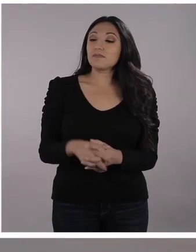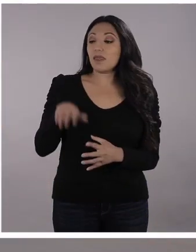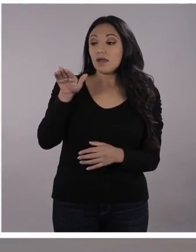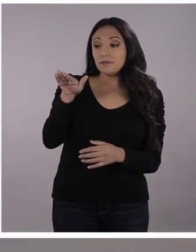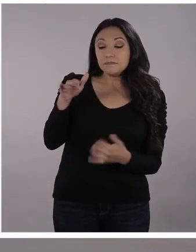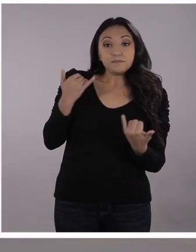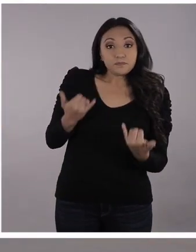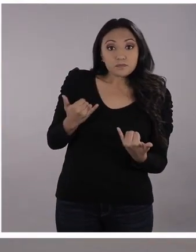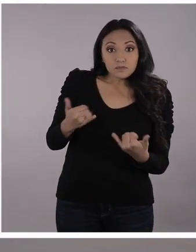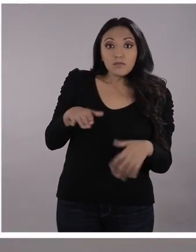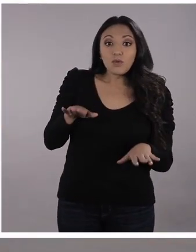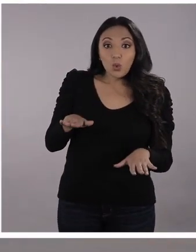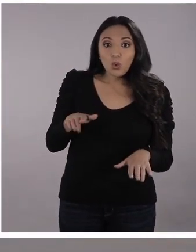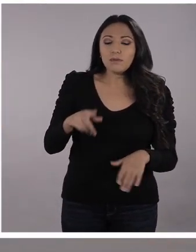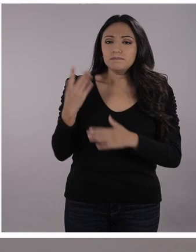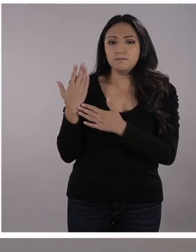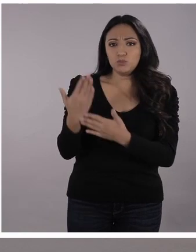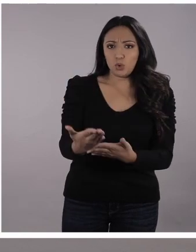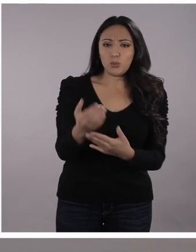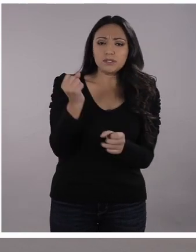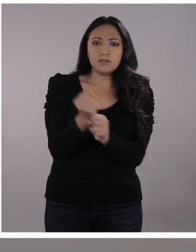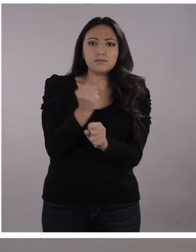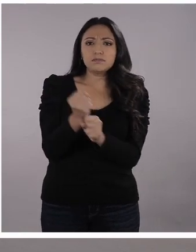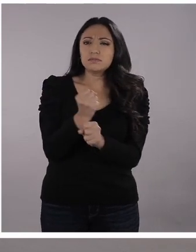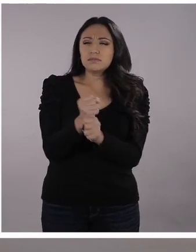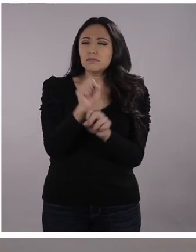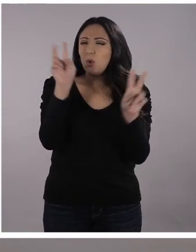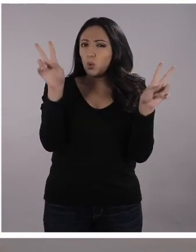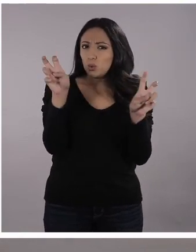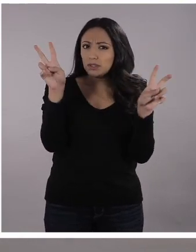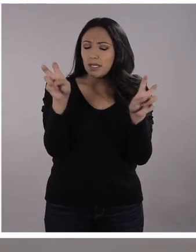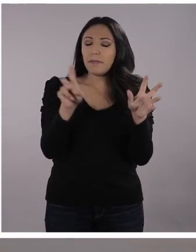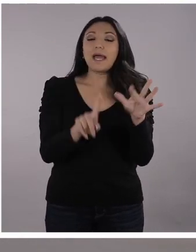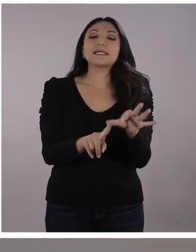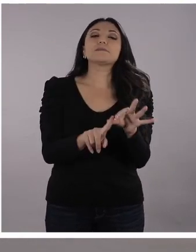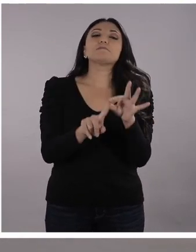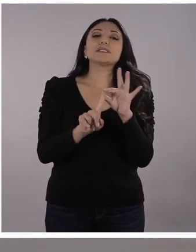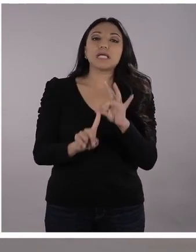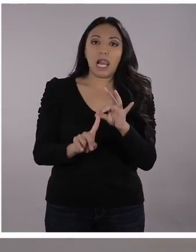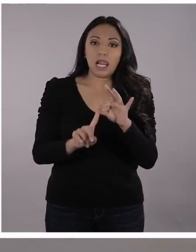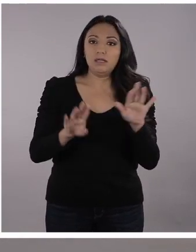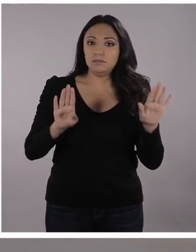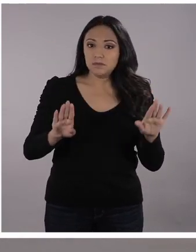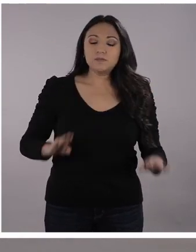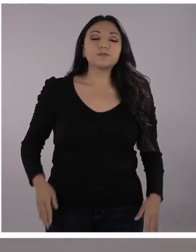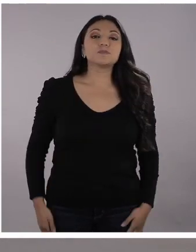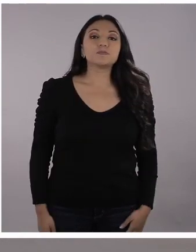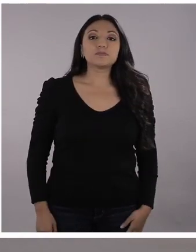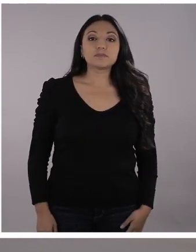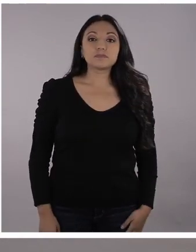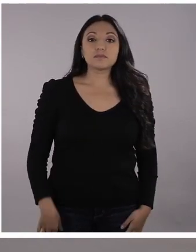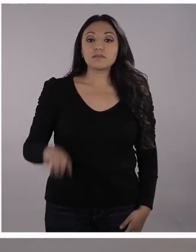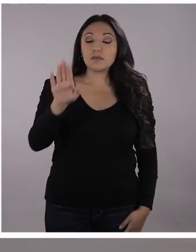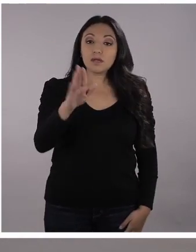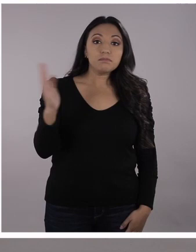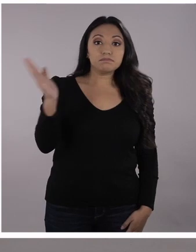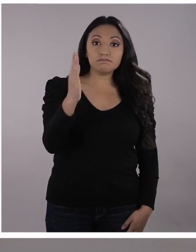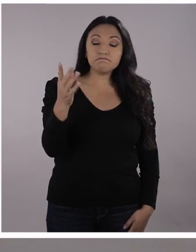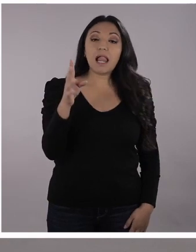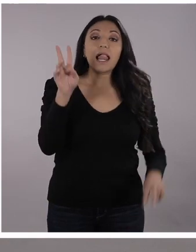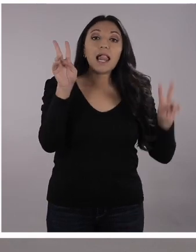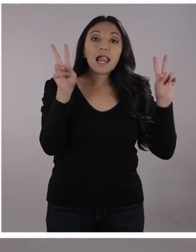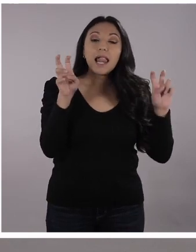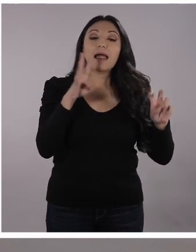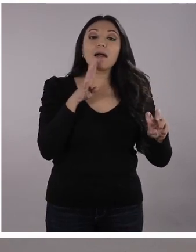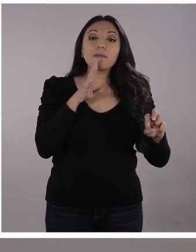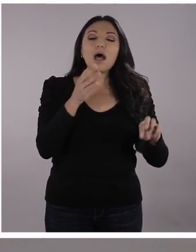Santi, el día de hoy vamos a proponerles a los chicos y chicas un tema súper especial. A ver, cuéntenos. Vamos a hablar